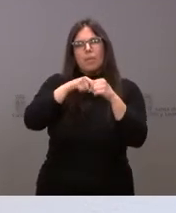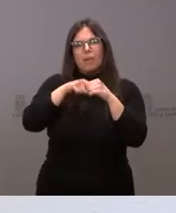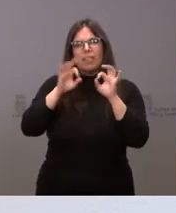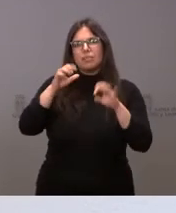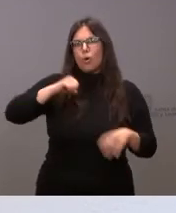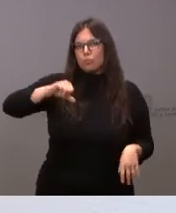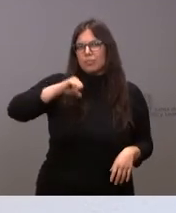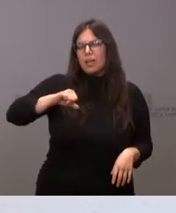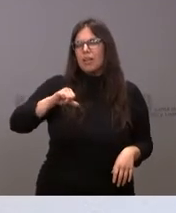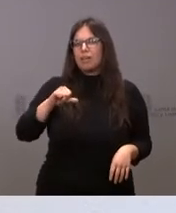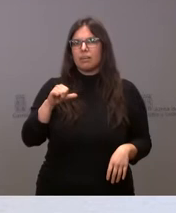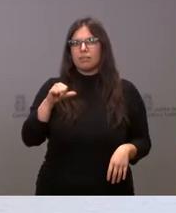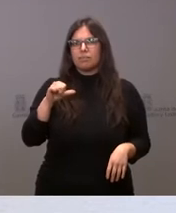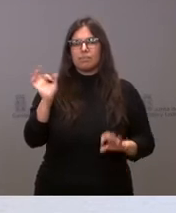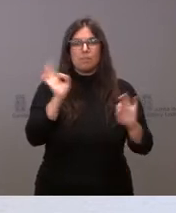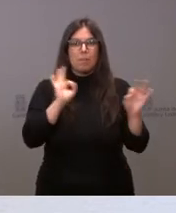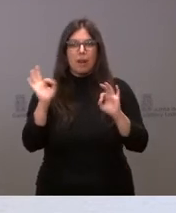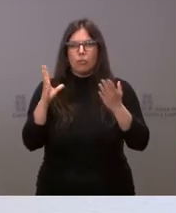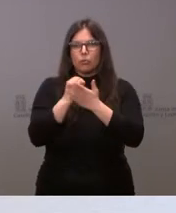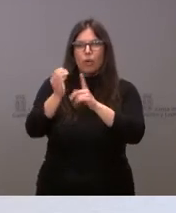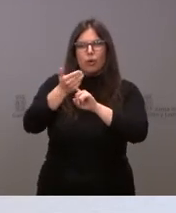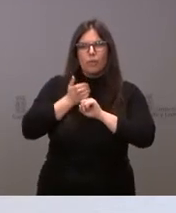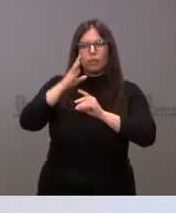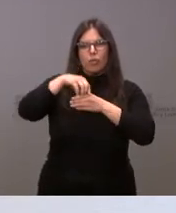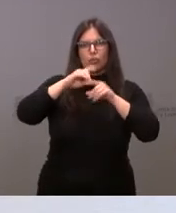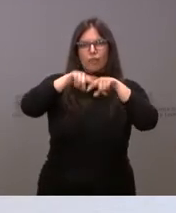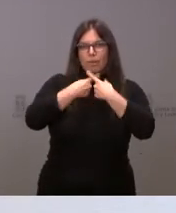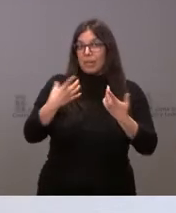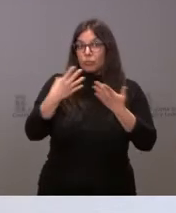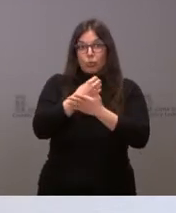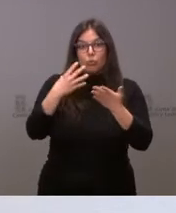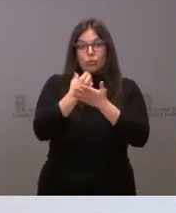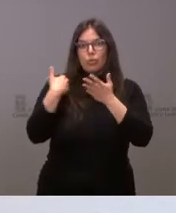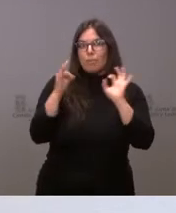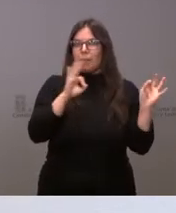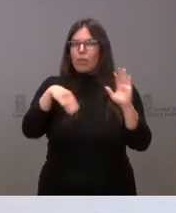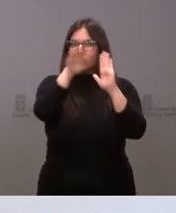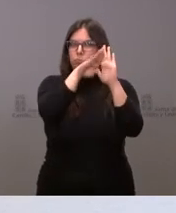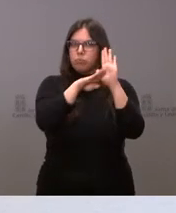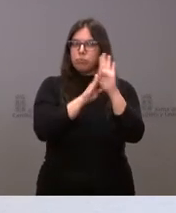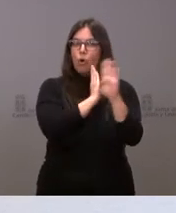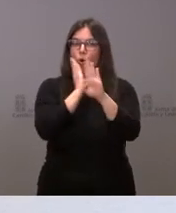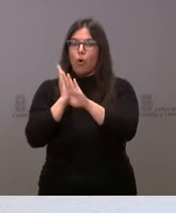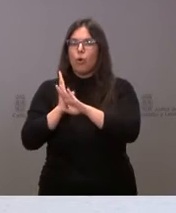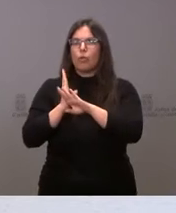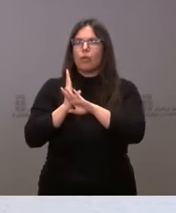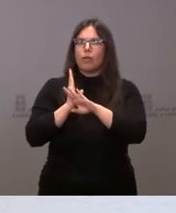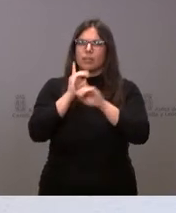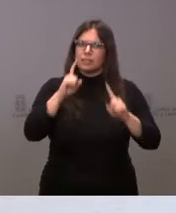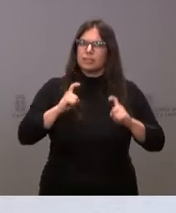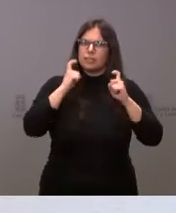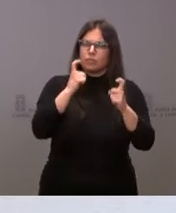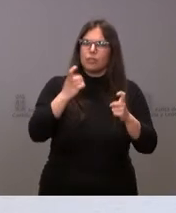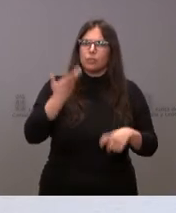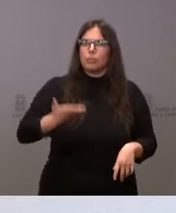hospitalarias, de acogimiento familiar. En fin, hemos hecho, como digo, un esfuerzo